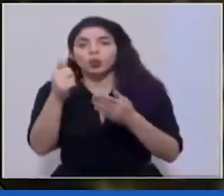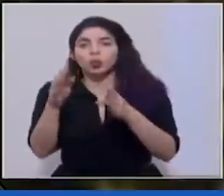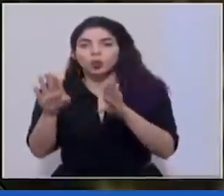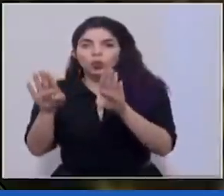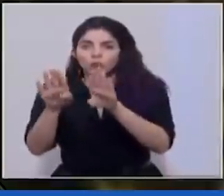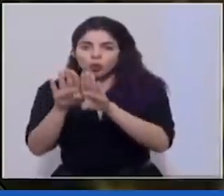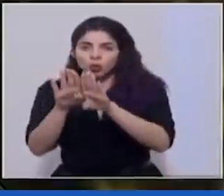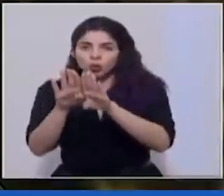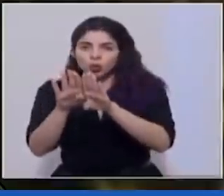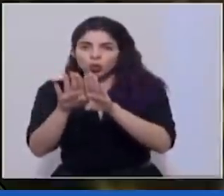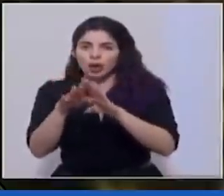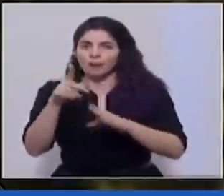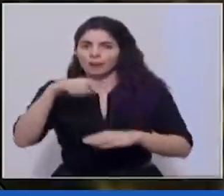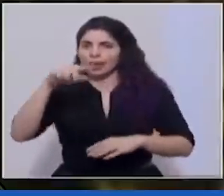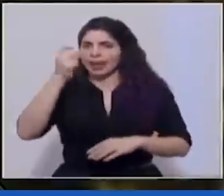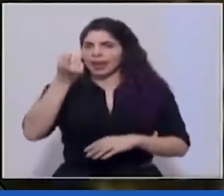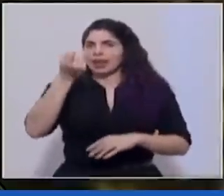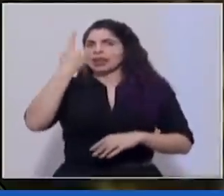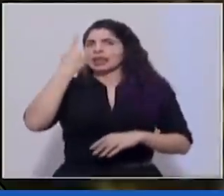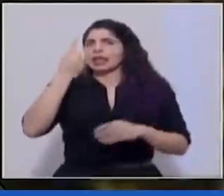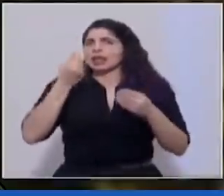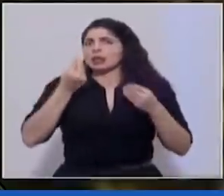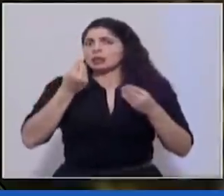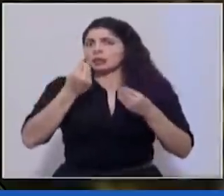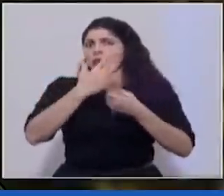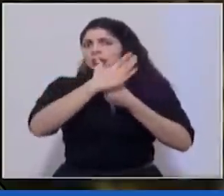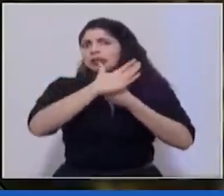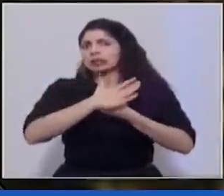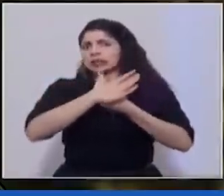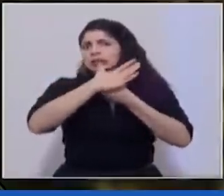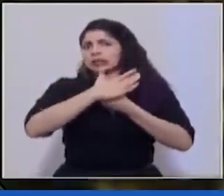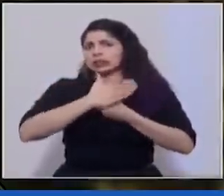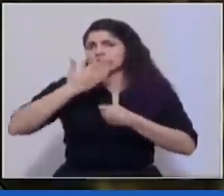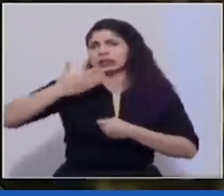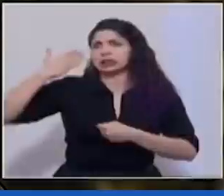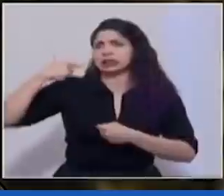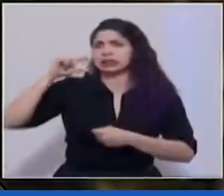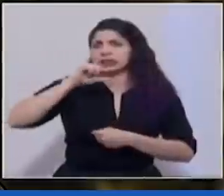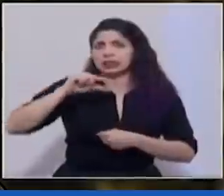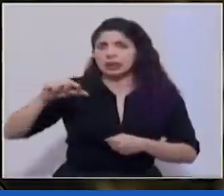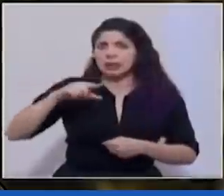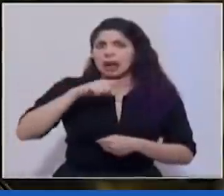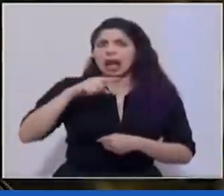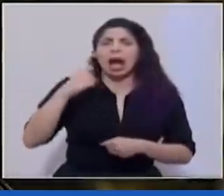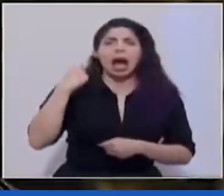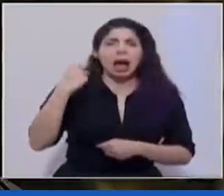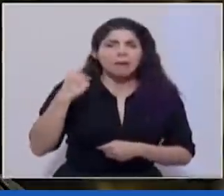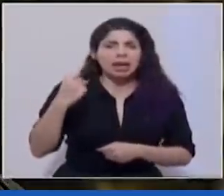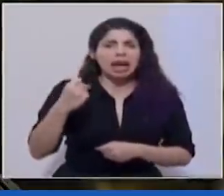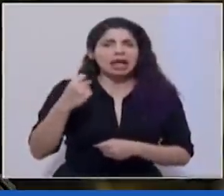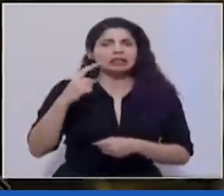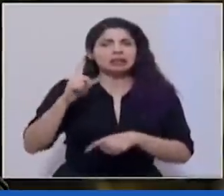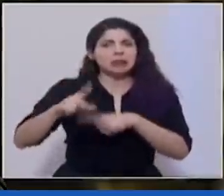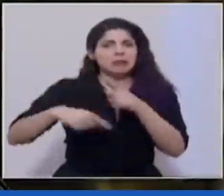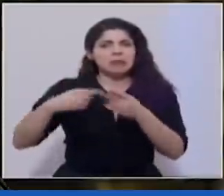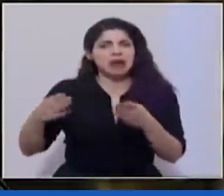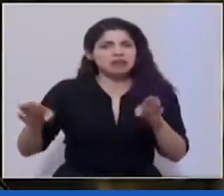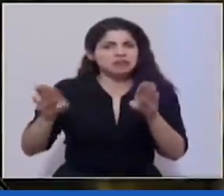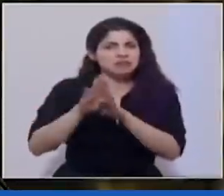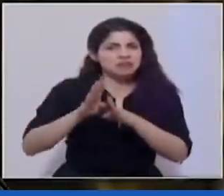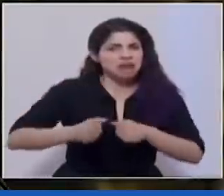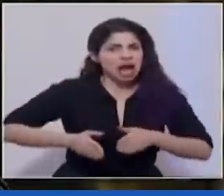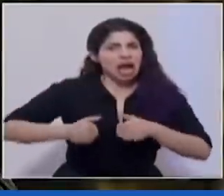en el entendido de que ha habido demasiada presión en las últimas semanas incluso amenazas de paralizar vías